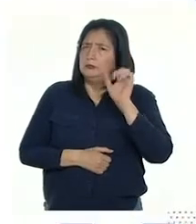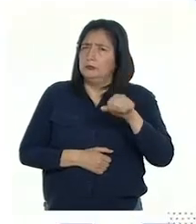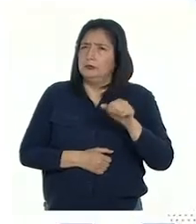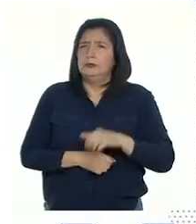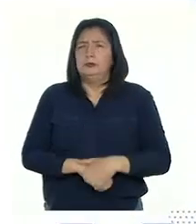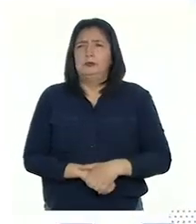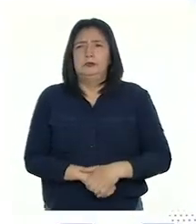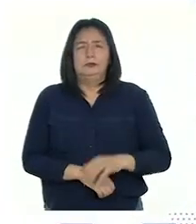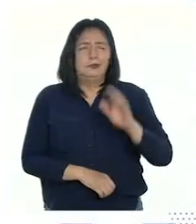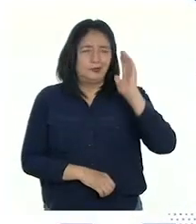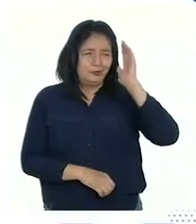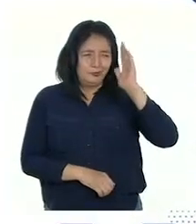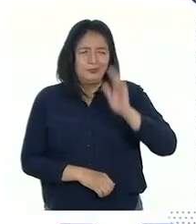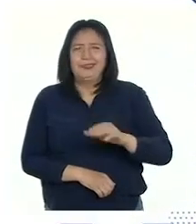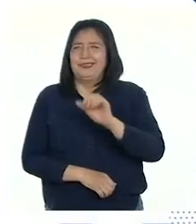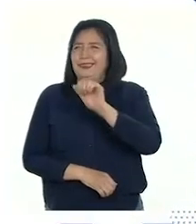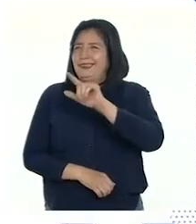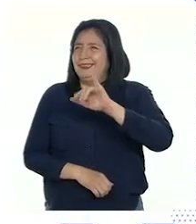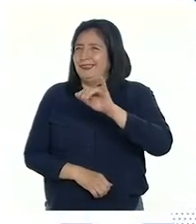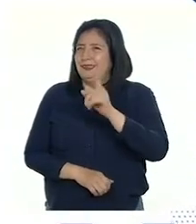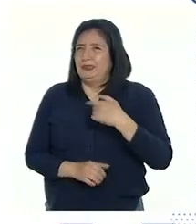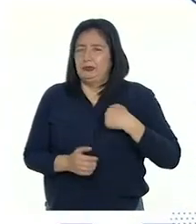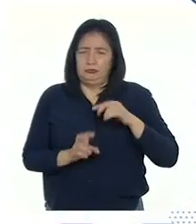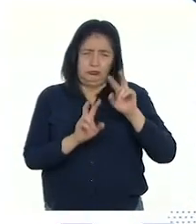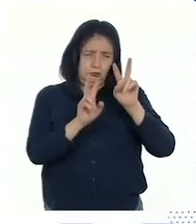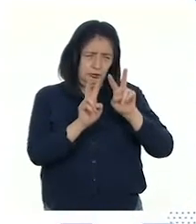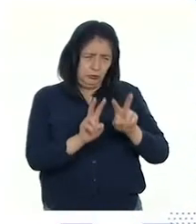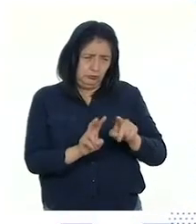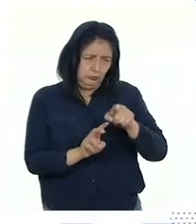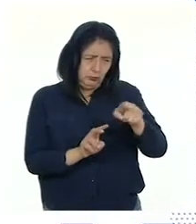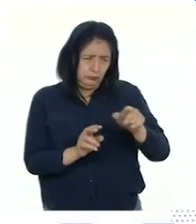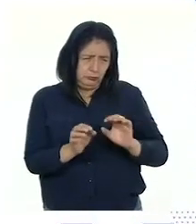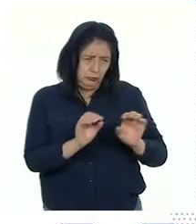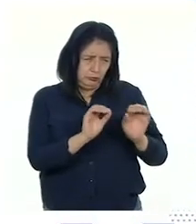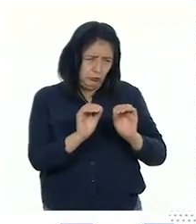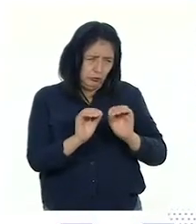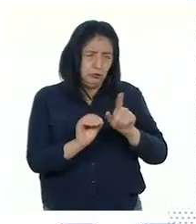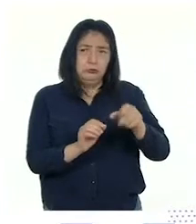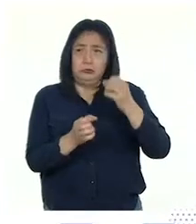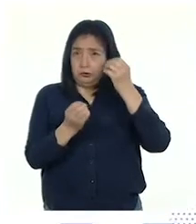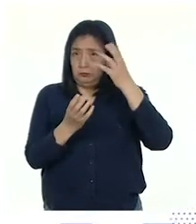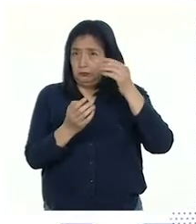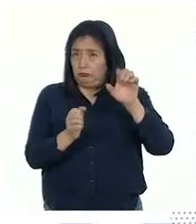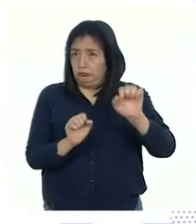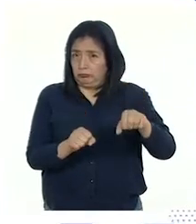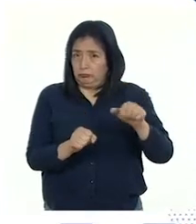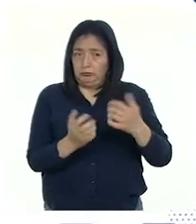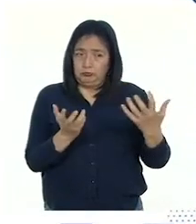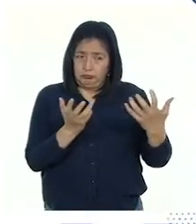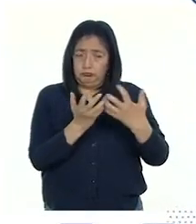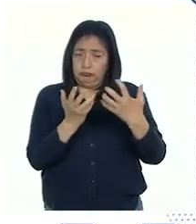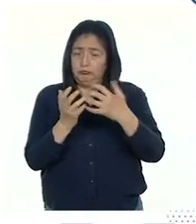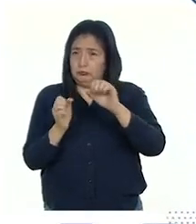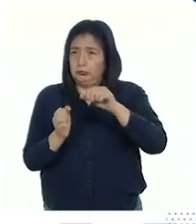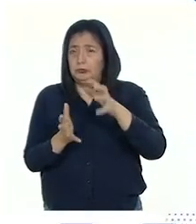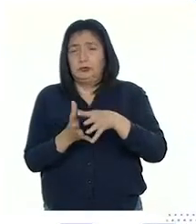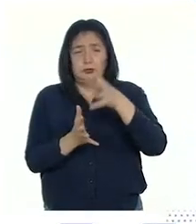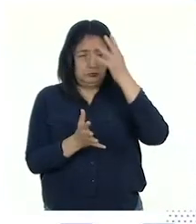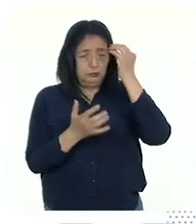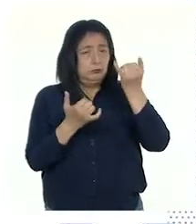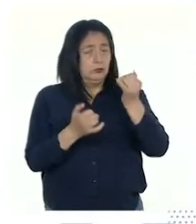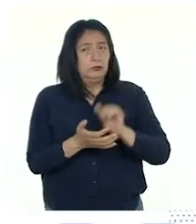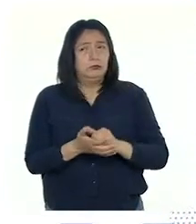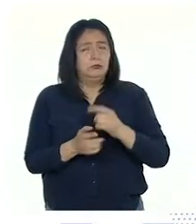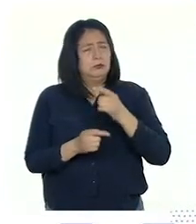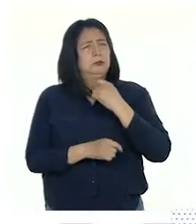Hola Alejandra, según lo que veo en tu trabajo, lograste que la información tenga relación con lo que aprendimos